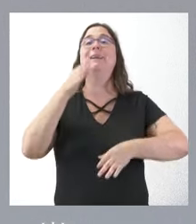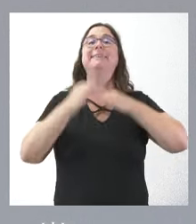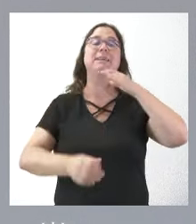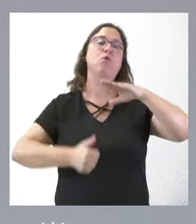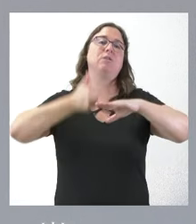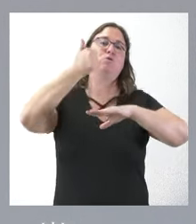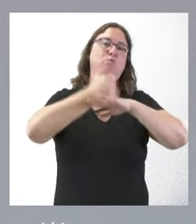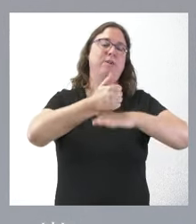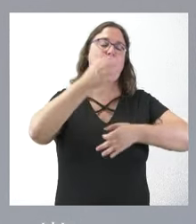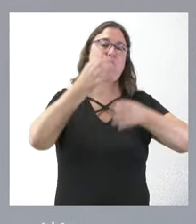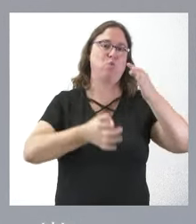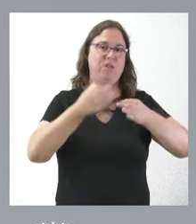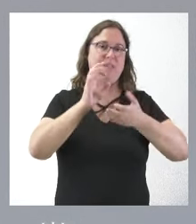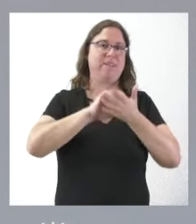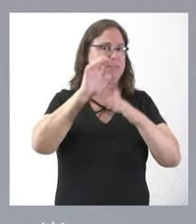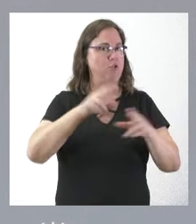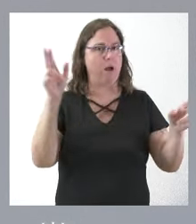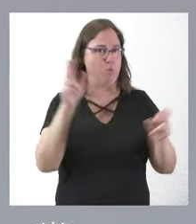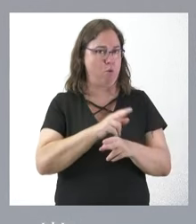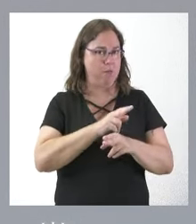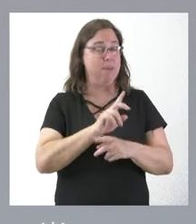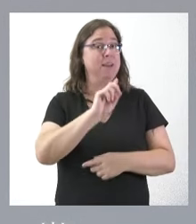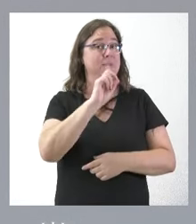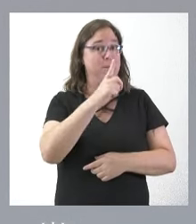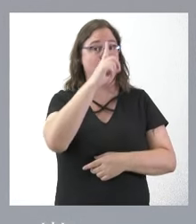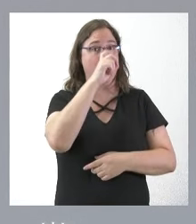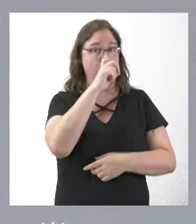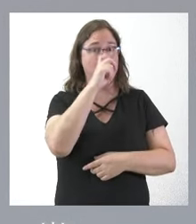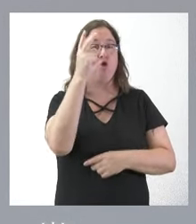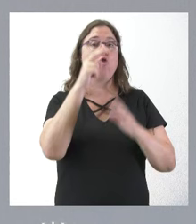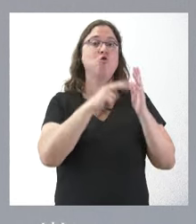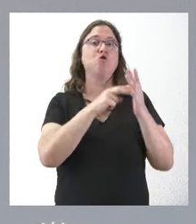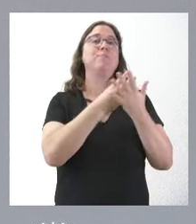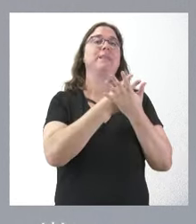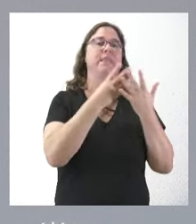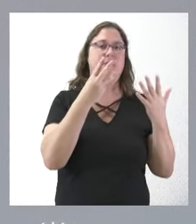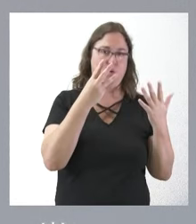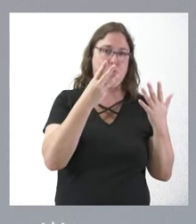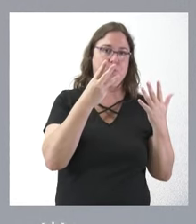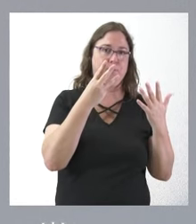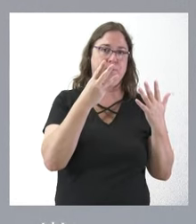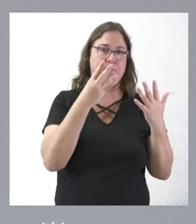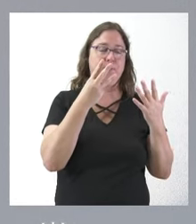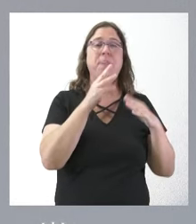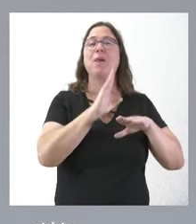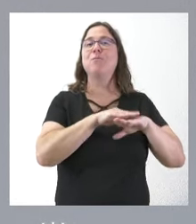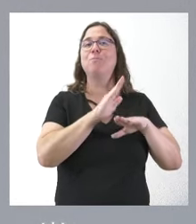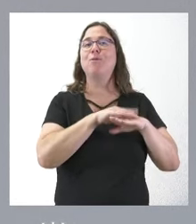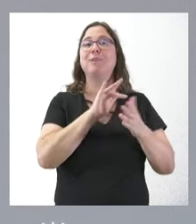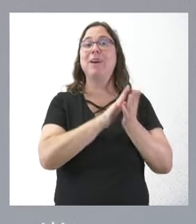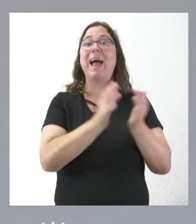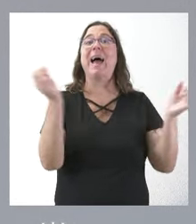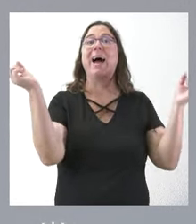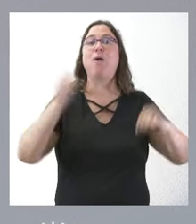Justicia de Castilla y León. El primer intento en el año 2018, porque se aprobó por